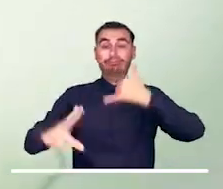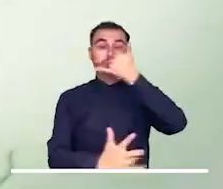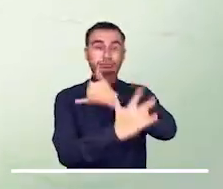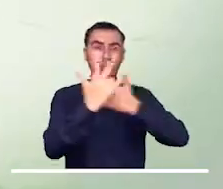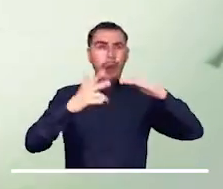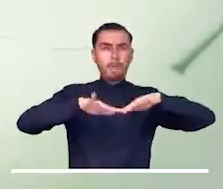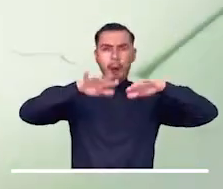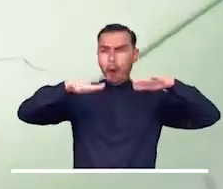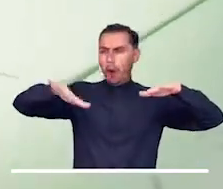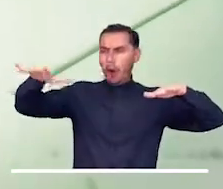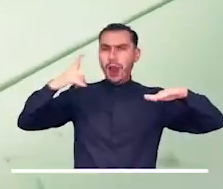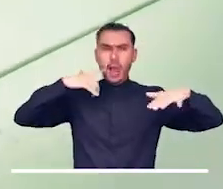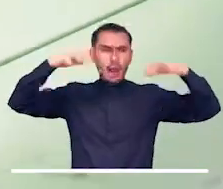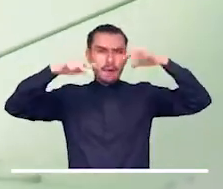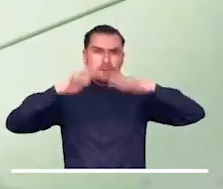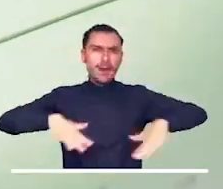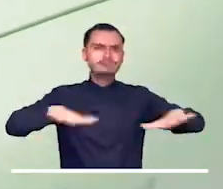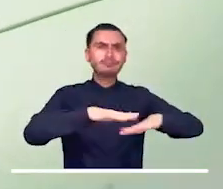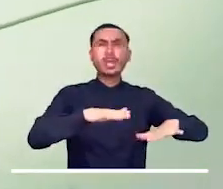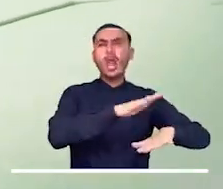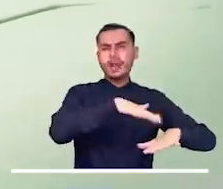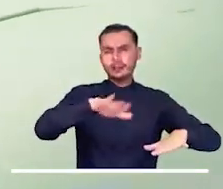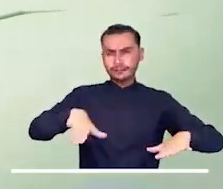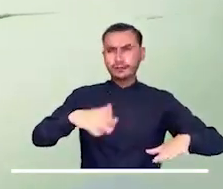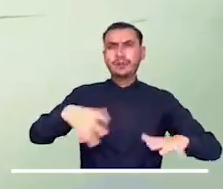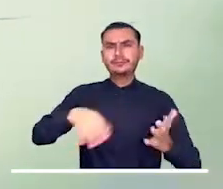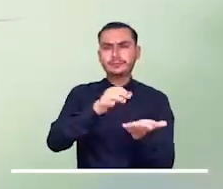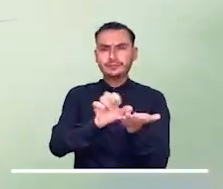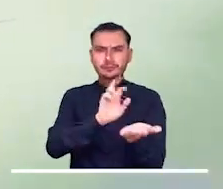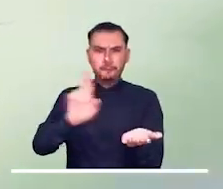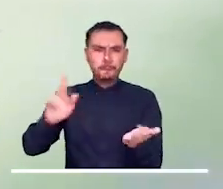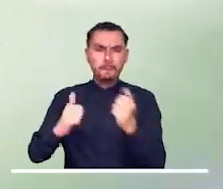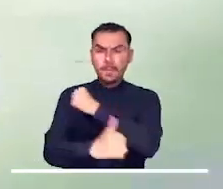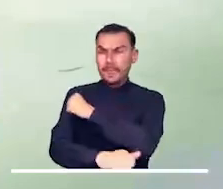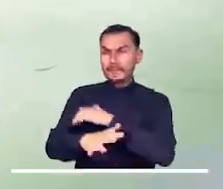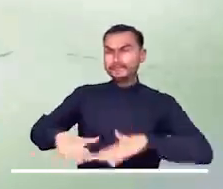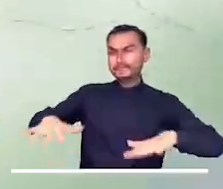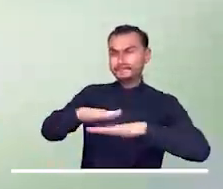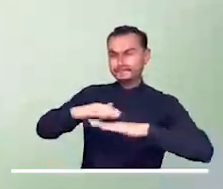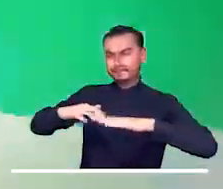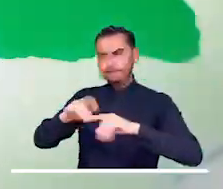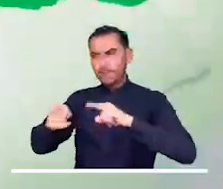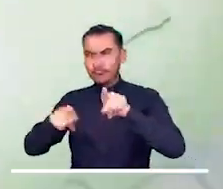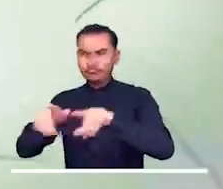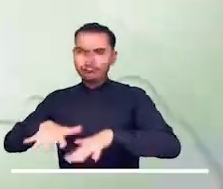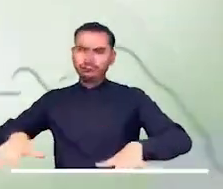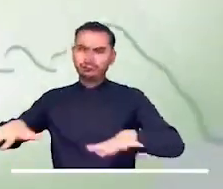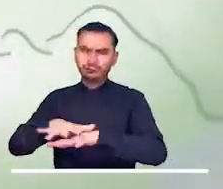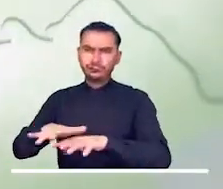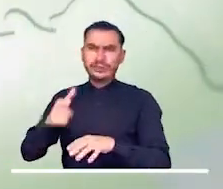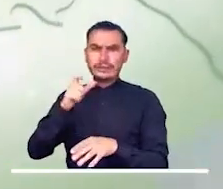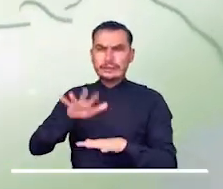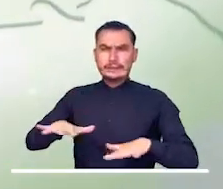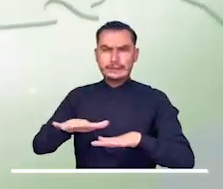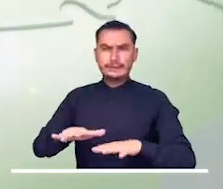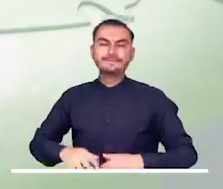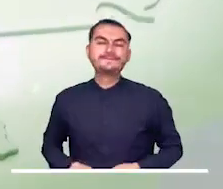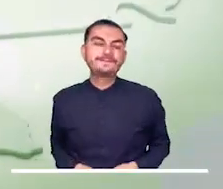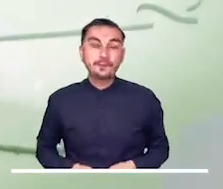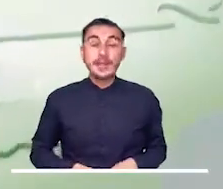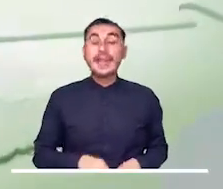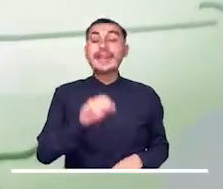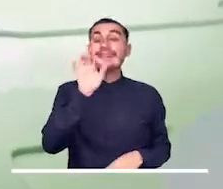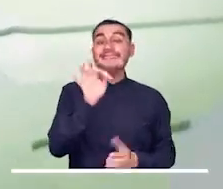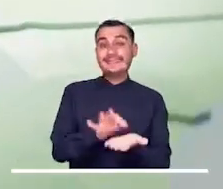se prevén precipitaciones de ligera a moderada intensidad en Santander, Antioquia y el Eje Cafotero. Los llanos